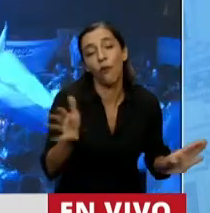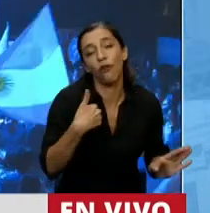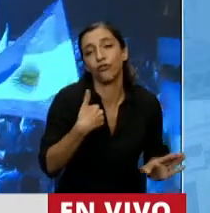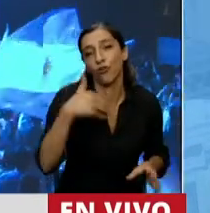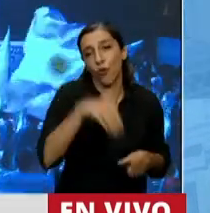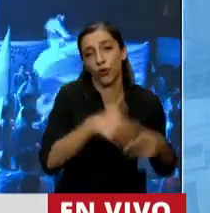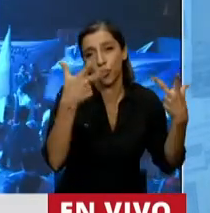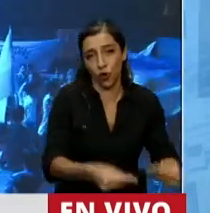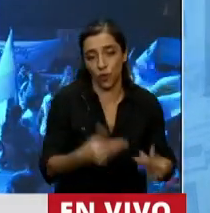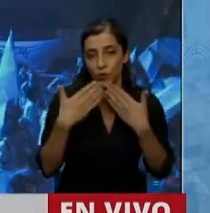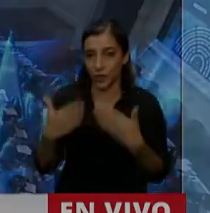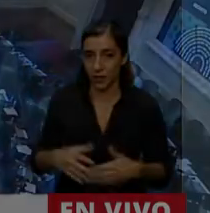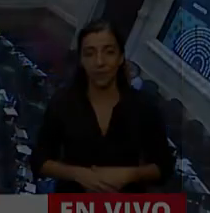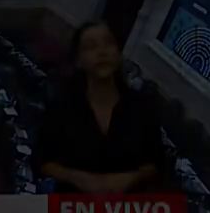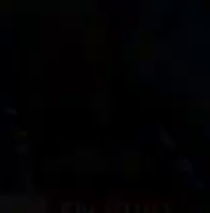embarazo. Muchas gracias. Gracias, diputado. Gracias.